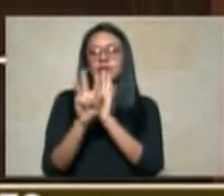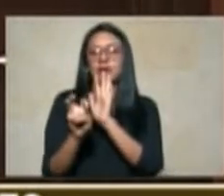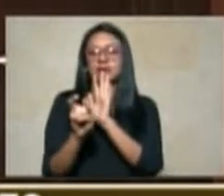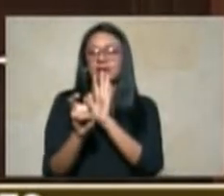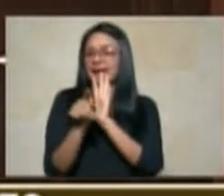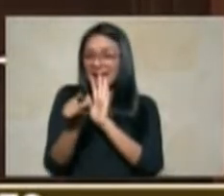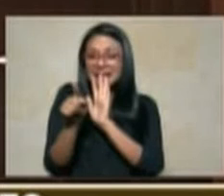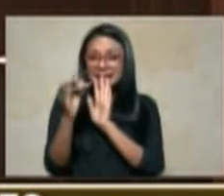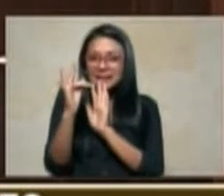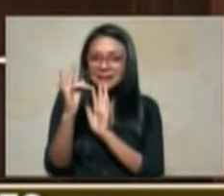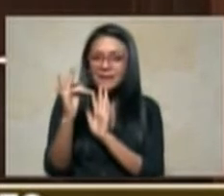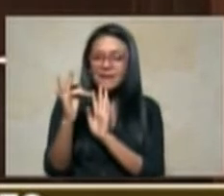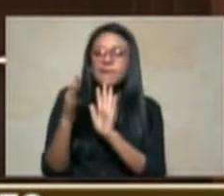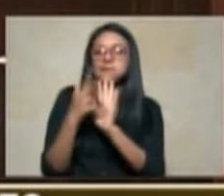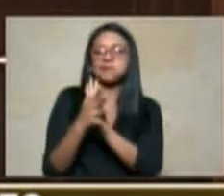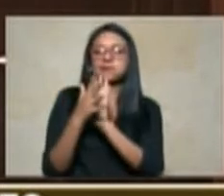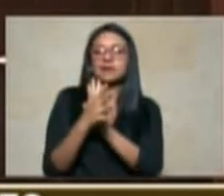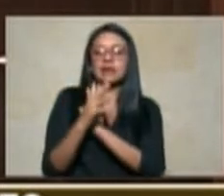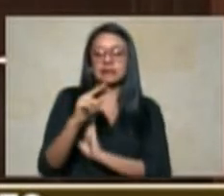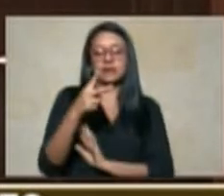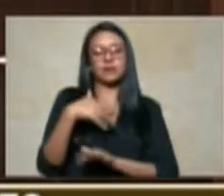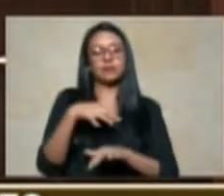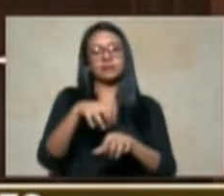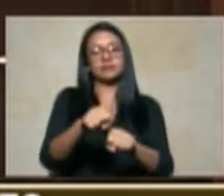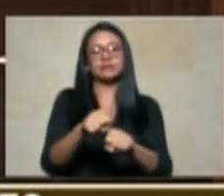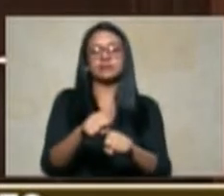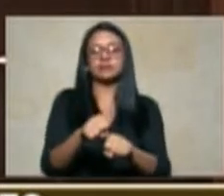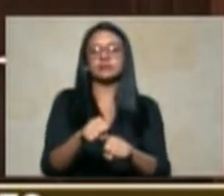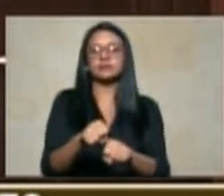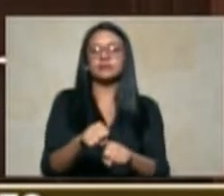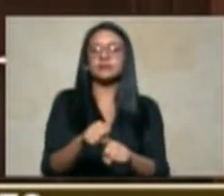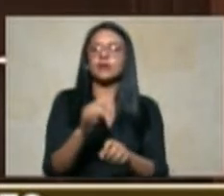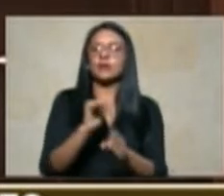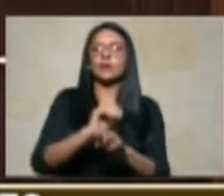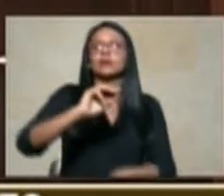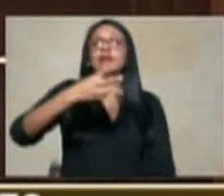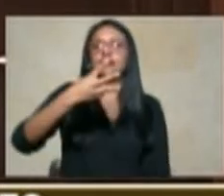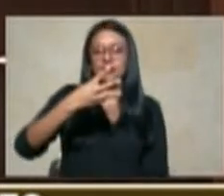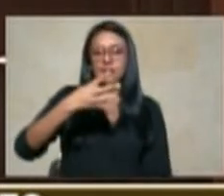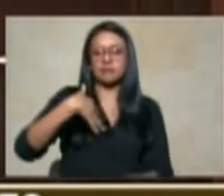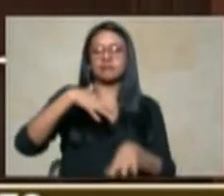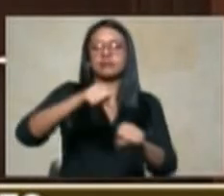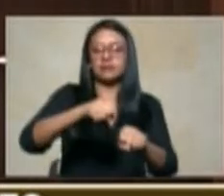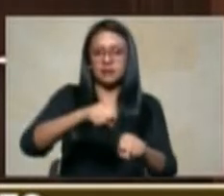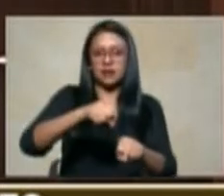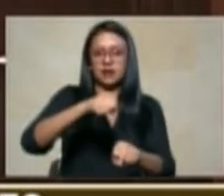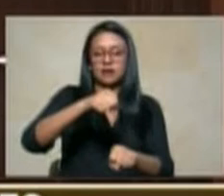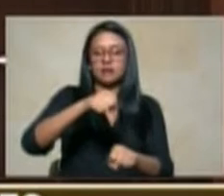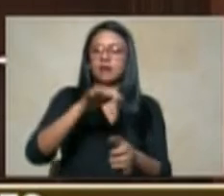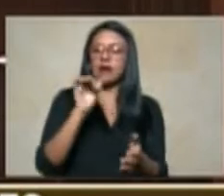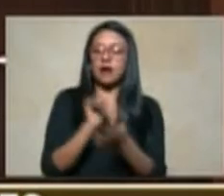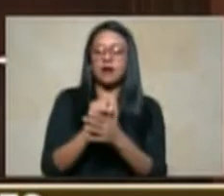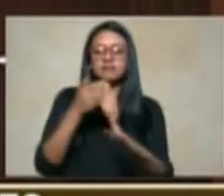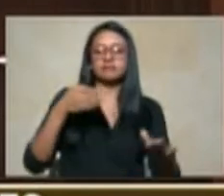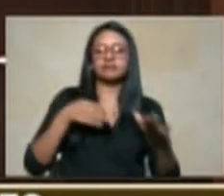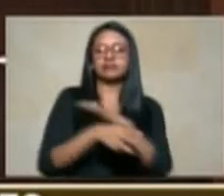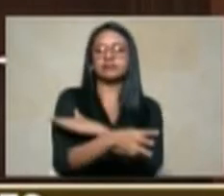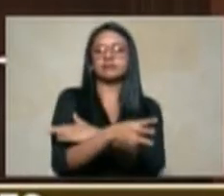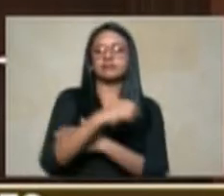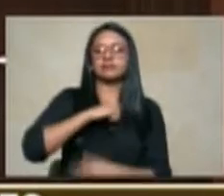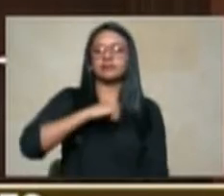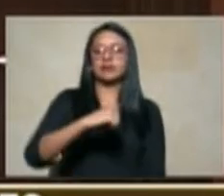segundo ocupante o el tercero de buena fe accede a un beneficio porque también hay que decir